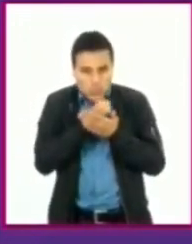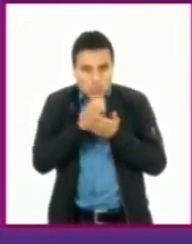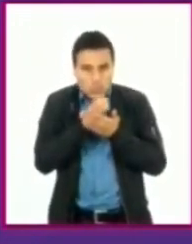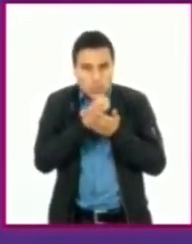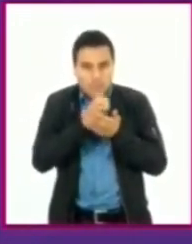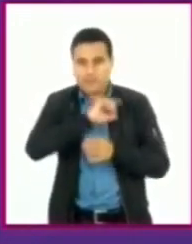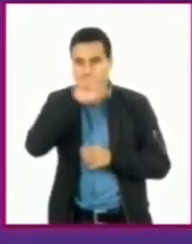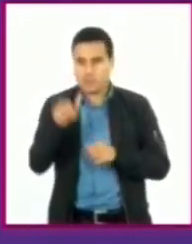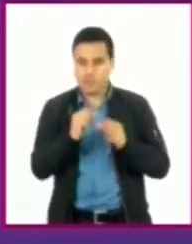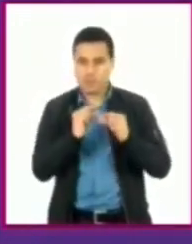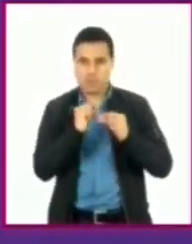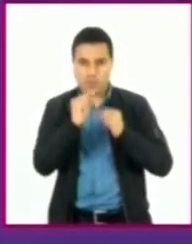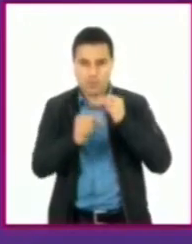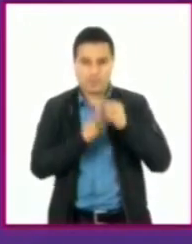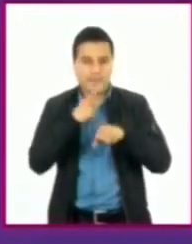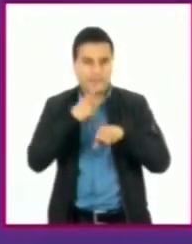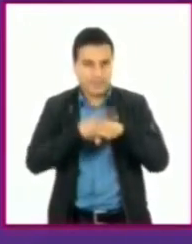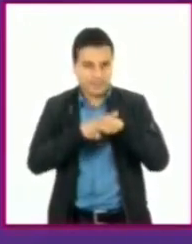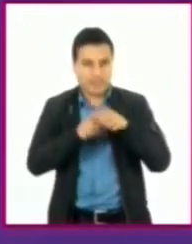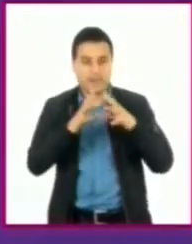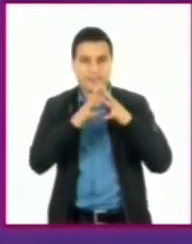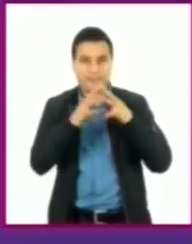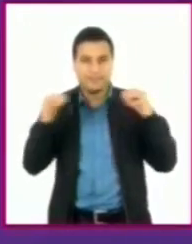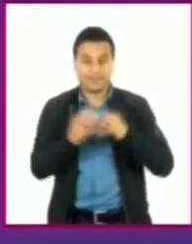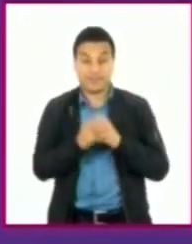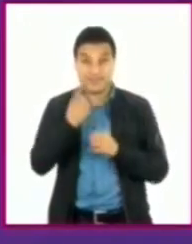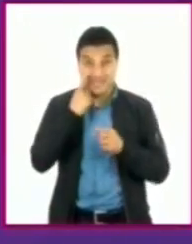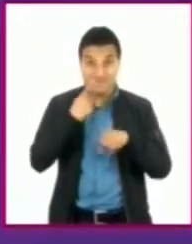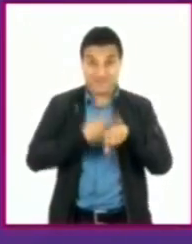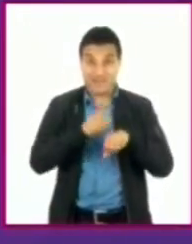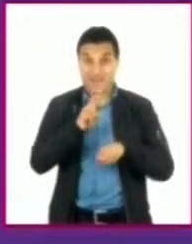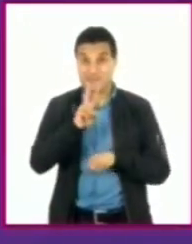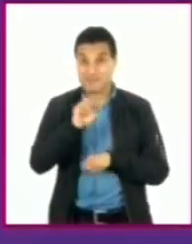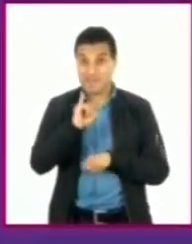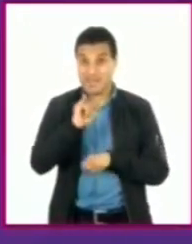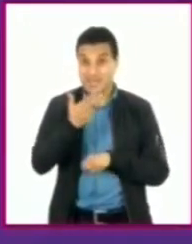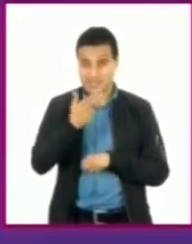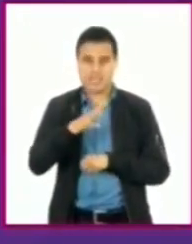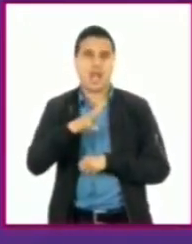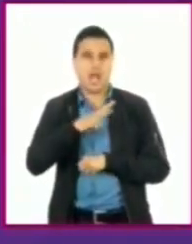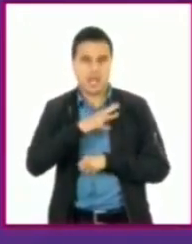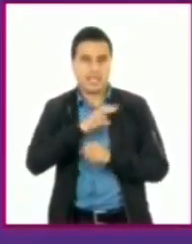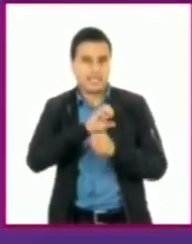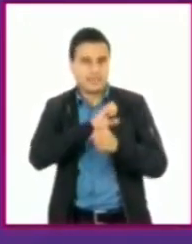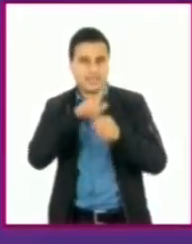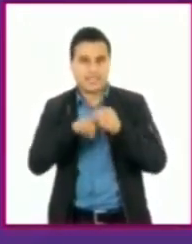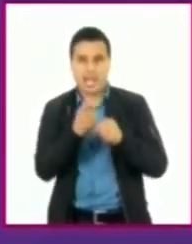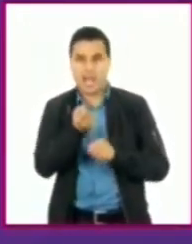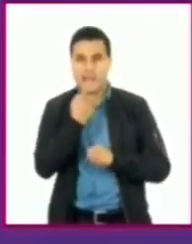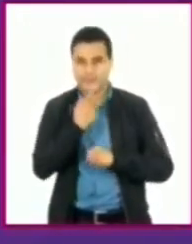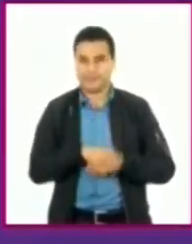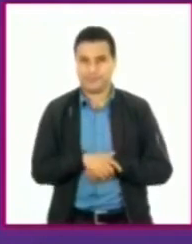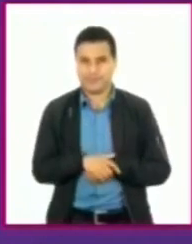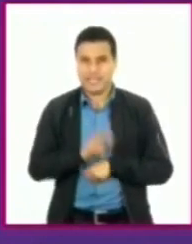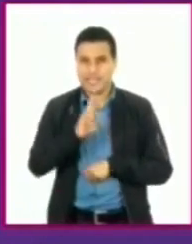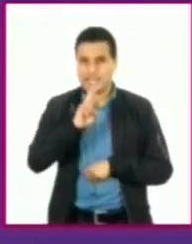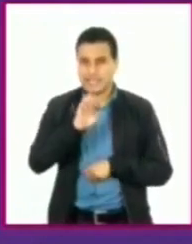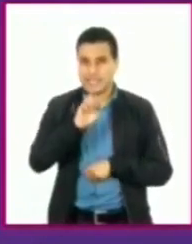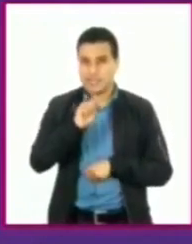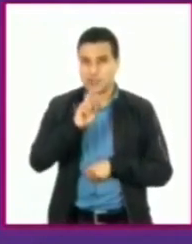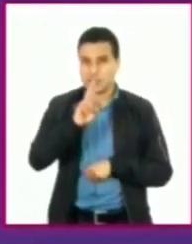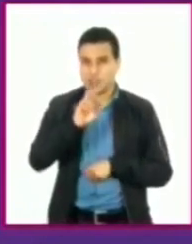Para algunas enfermedades como el VIH, existen fármacos que son muy específicos como los retrovirales.